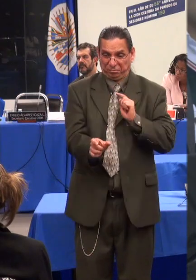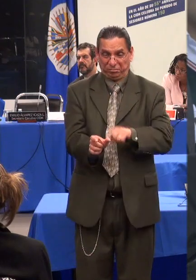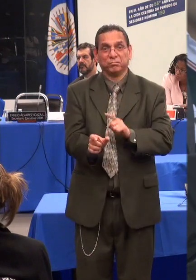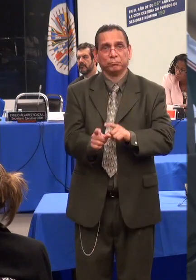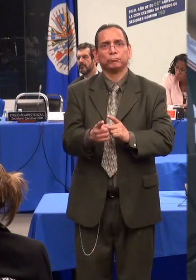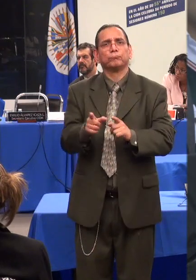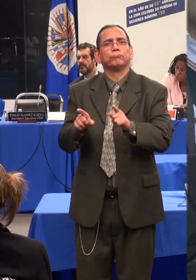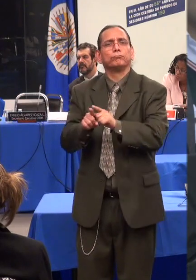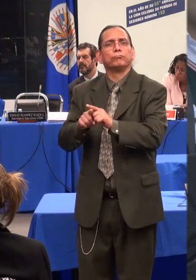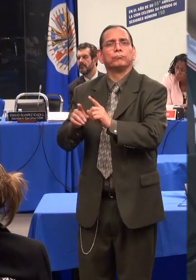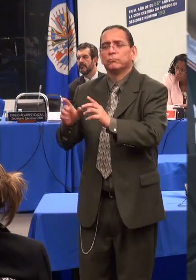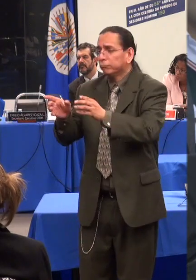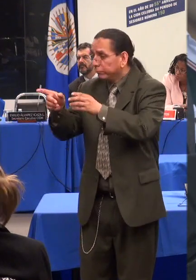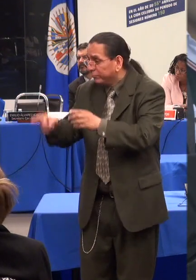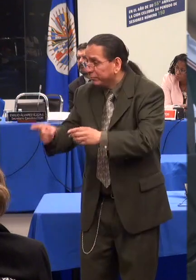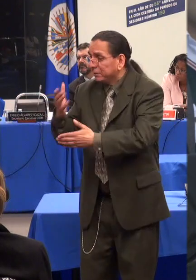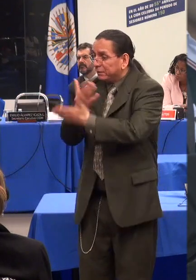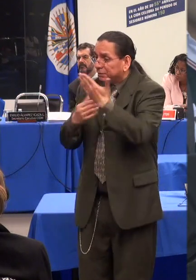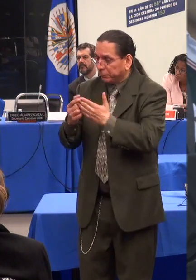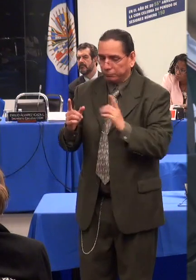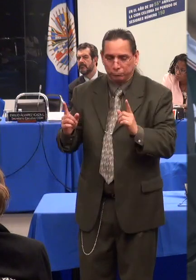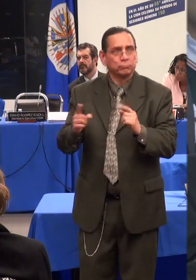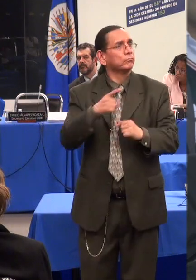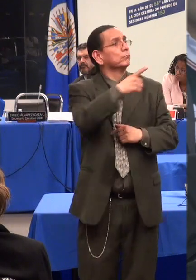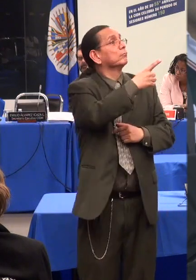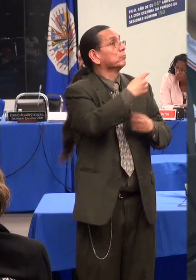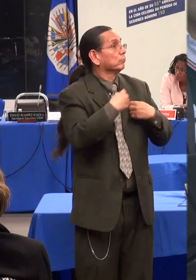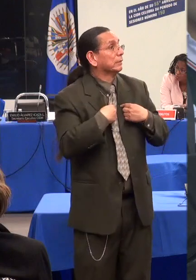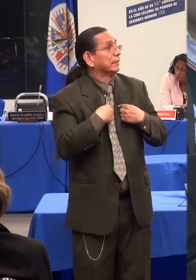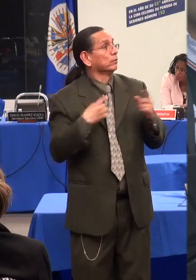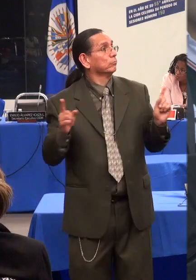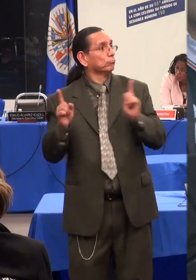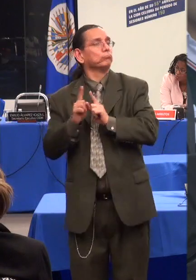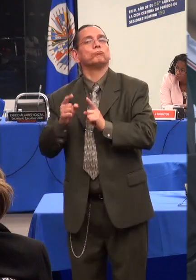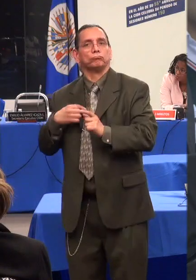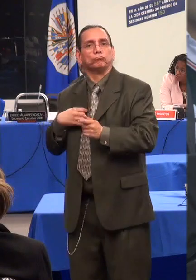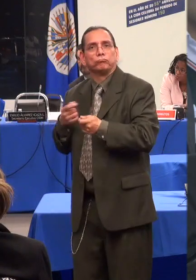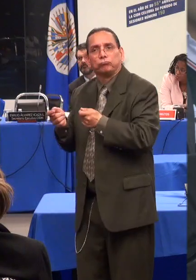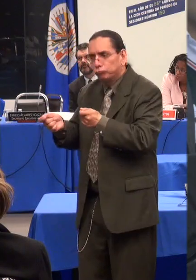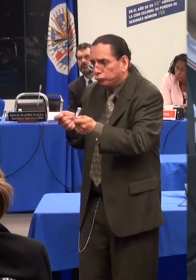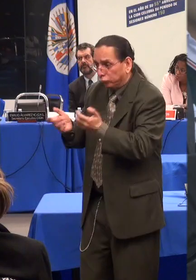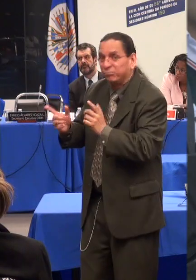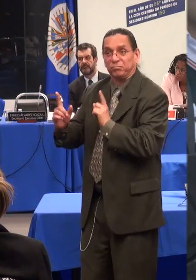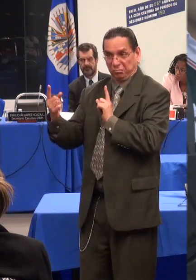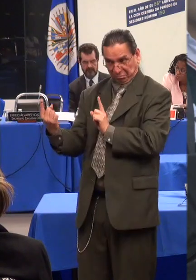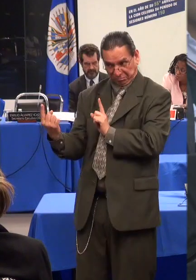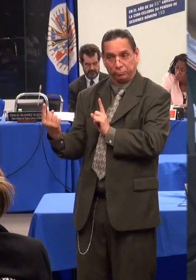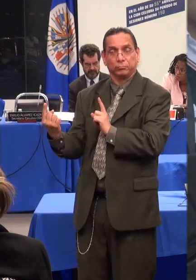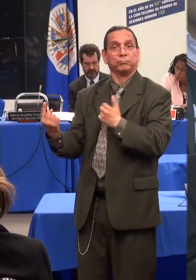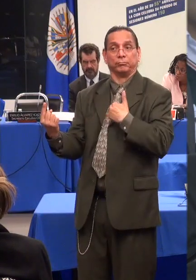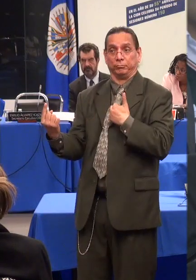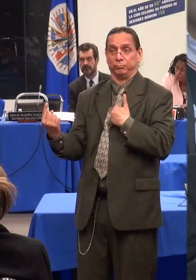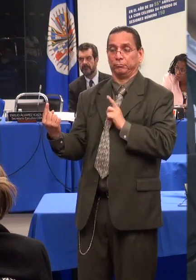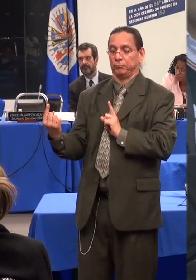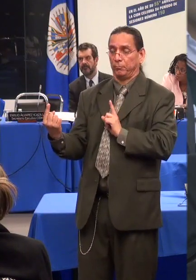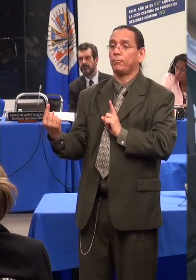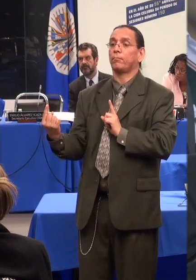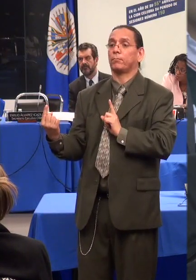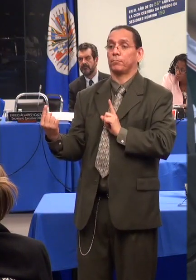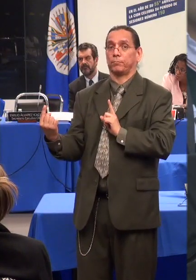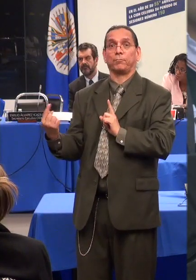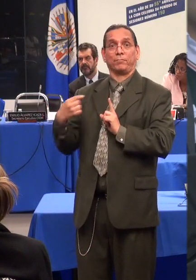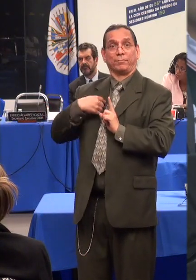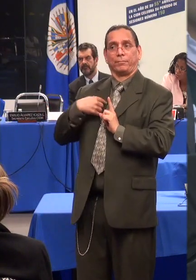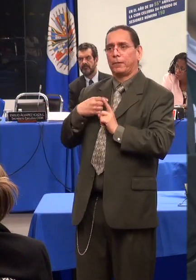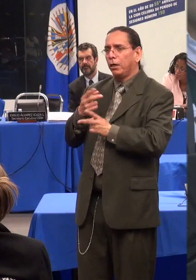la interdicción requiere a todos los derechos a las personas en condición de discapacidad. Por